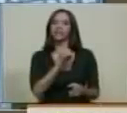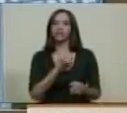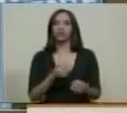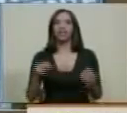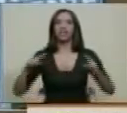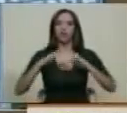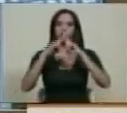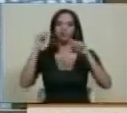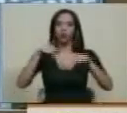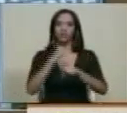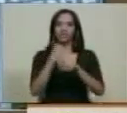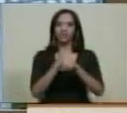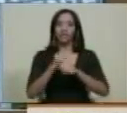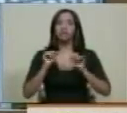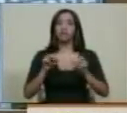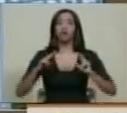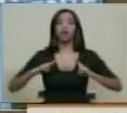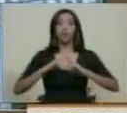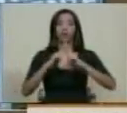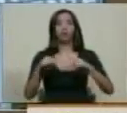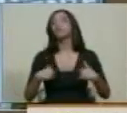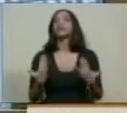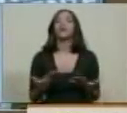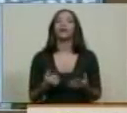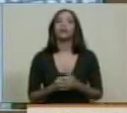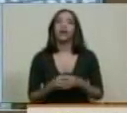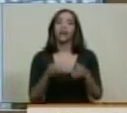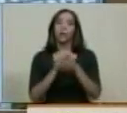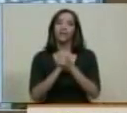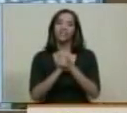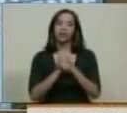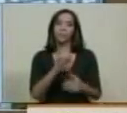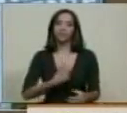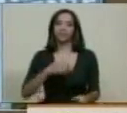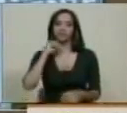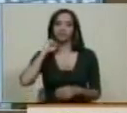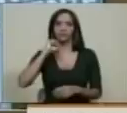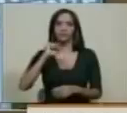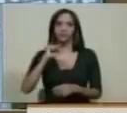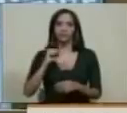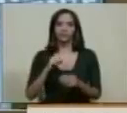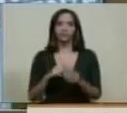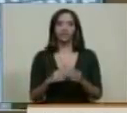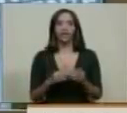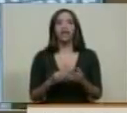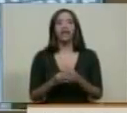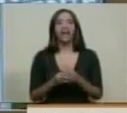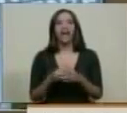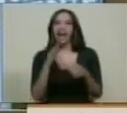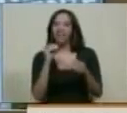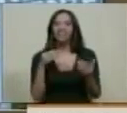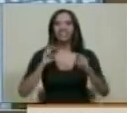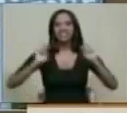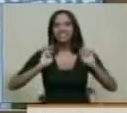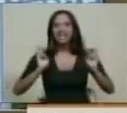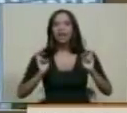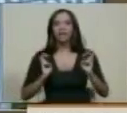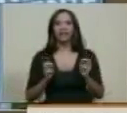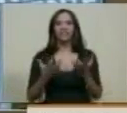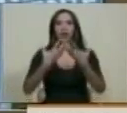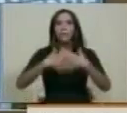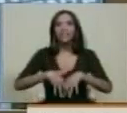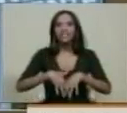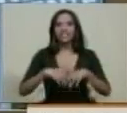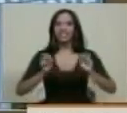Ahí mismo, en ese encuentro, fue cuando el compañero presidente Nicolás Maduro lanza lo del tema de los empresarios y el tema de los precios.